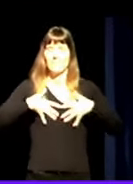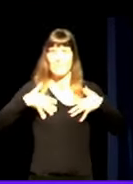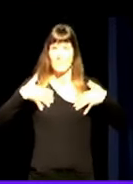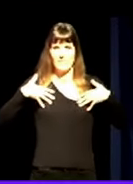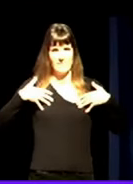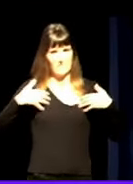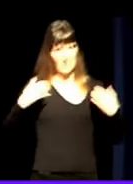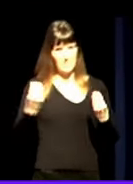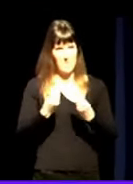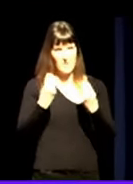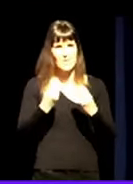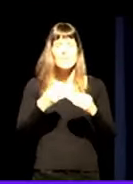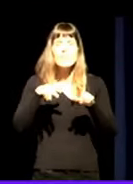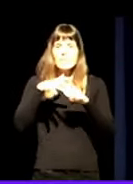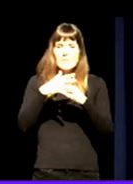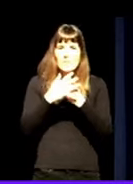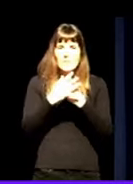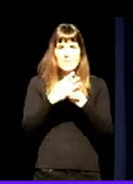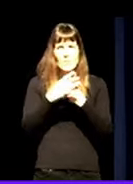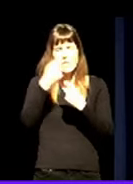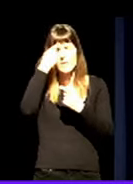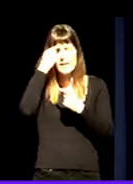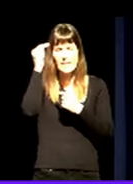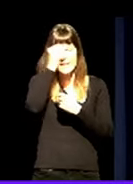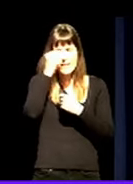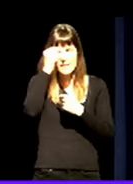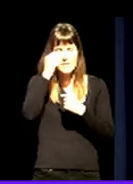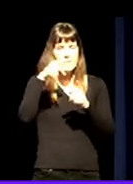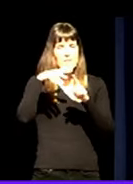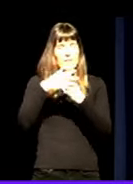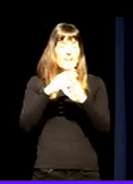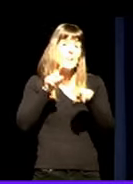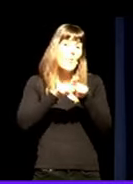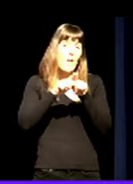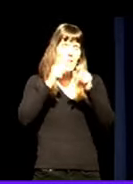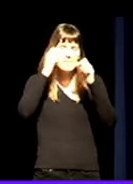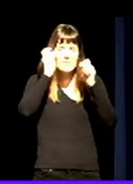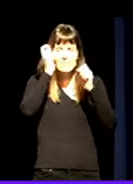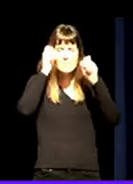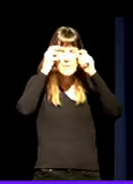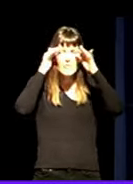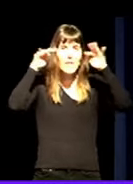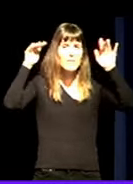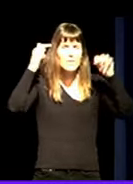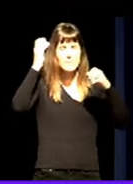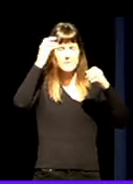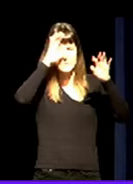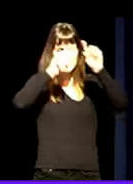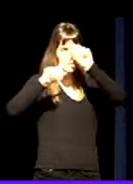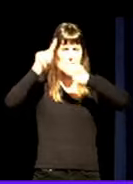mamuak eta idea ziño suiziden mamuak usatuko ditugu.